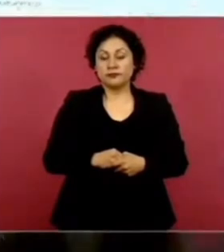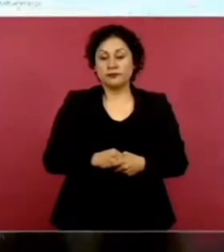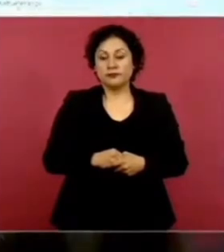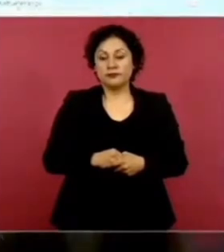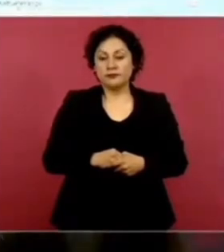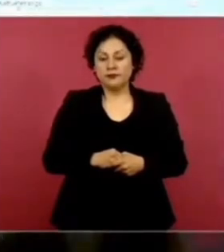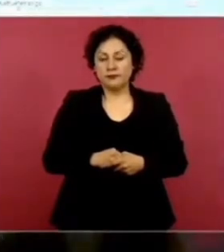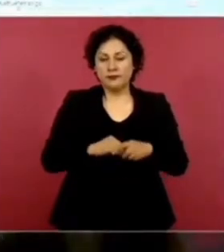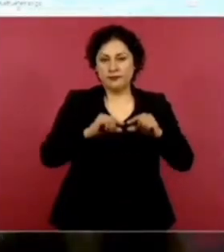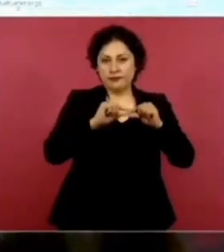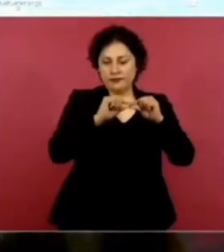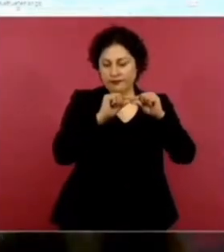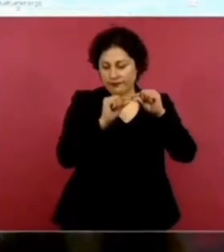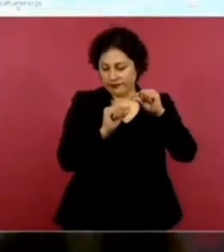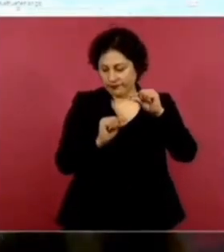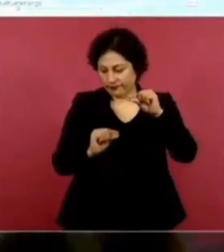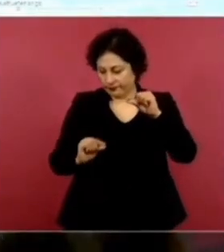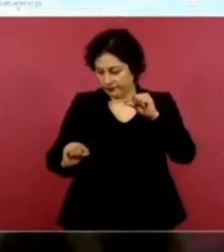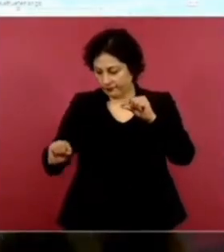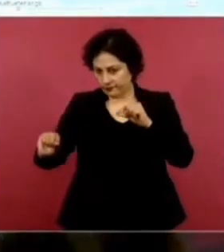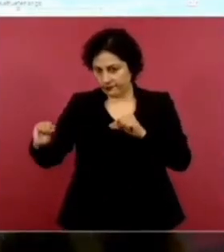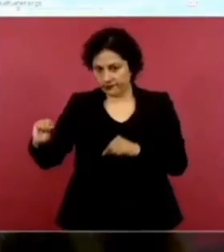Hasta. Aquí.